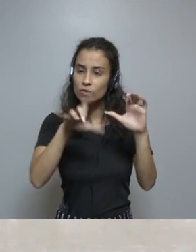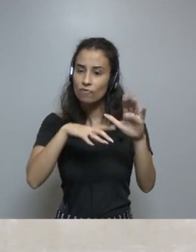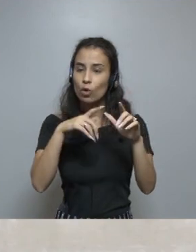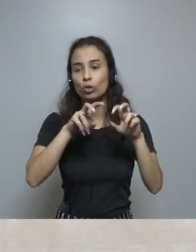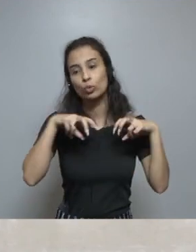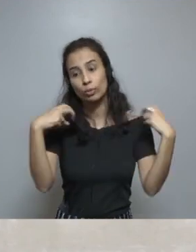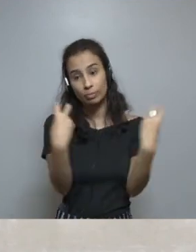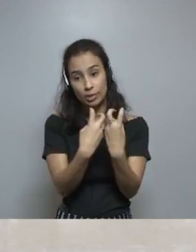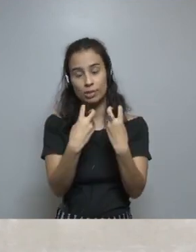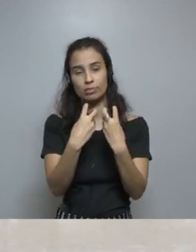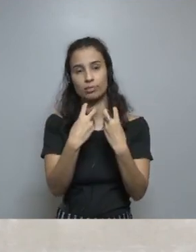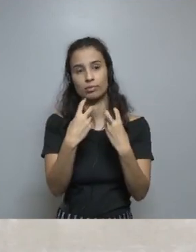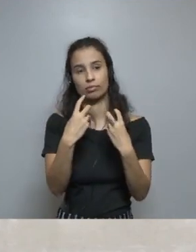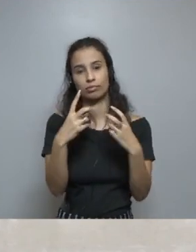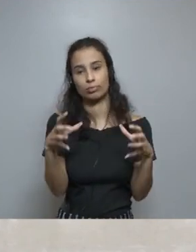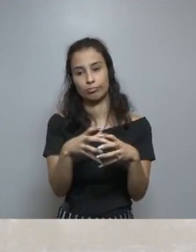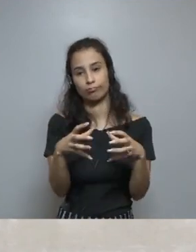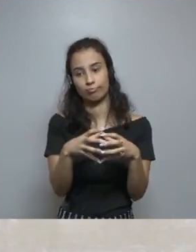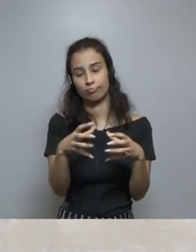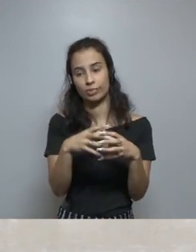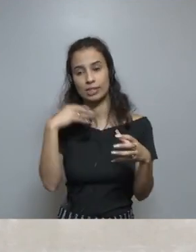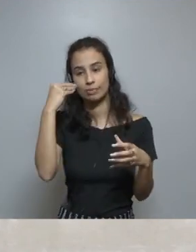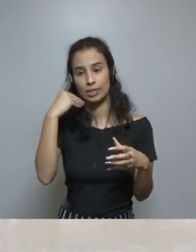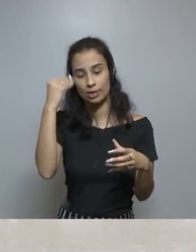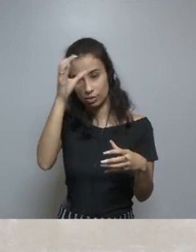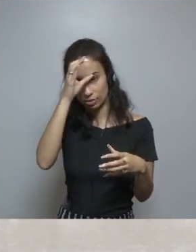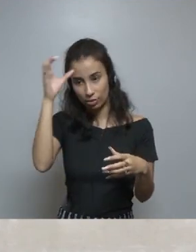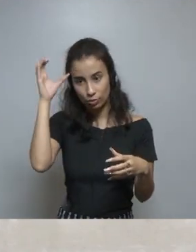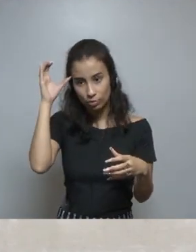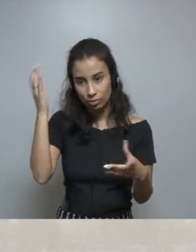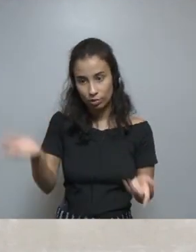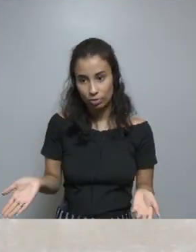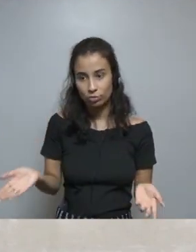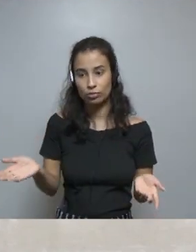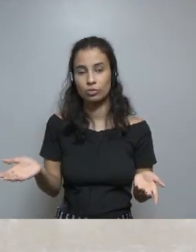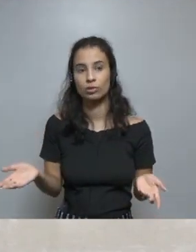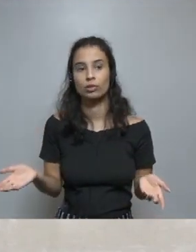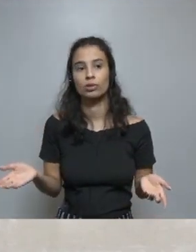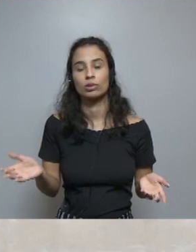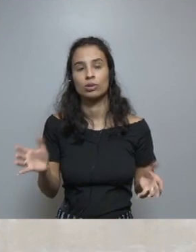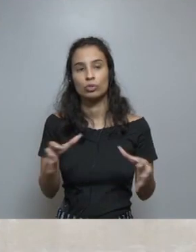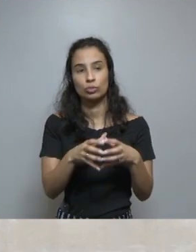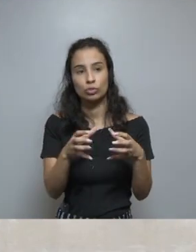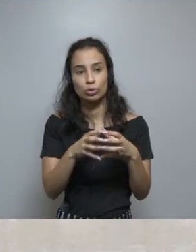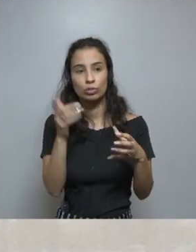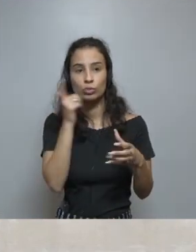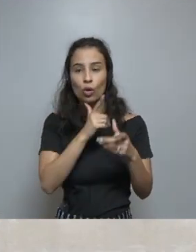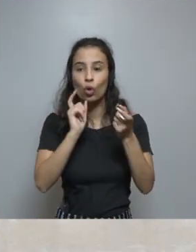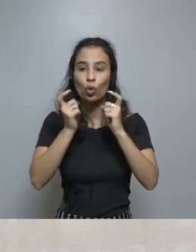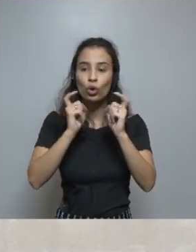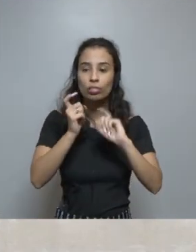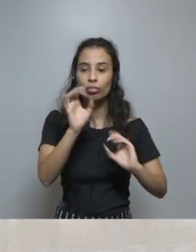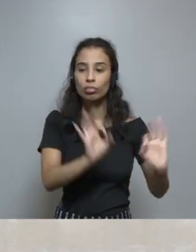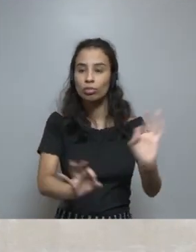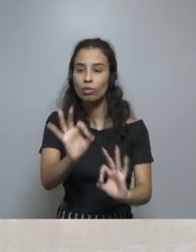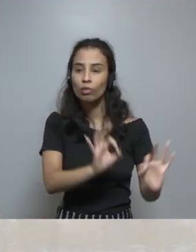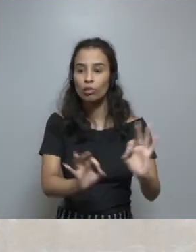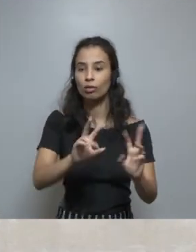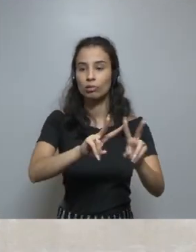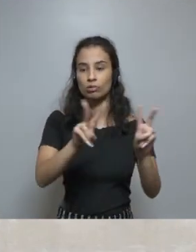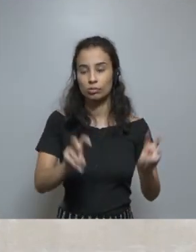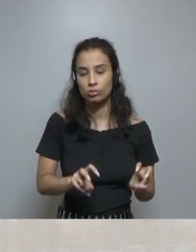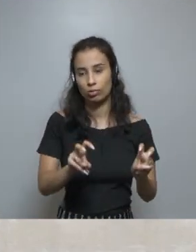conocieran el Nubank. Aquí una mesa con personas de experiencia del usuario, un